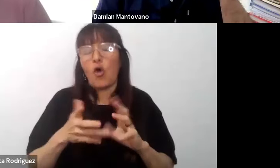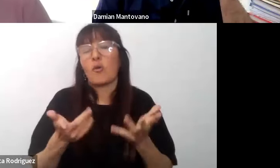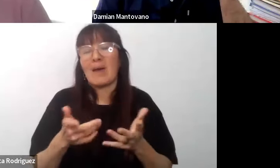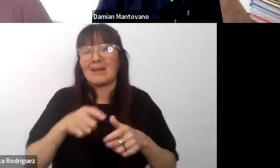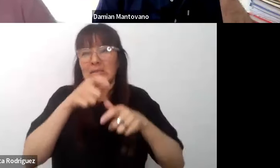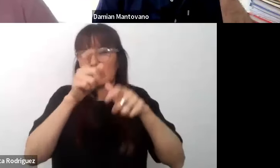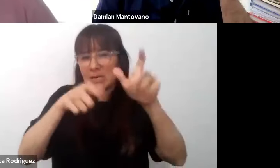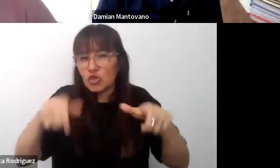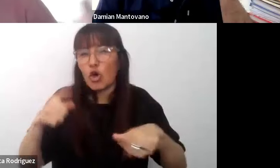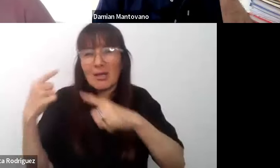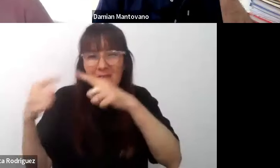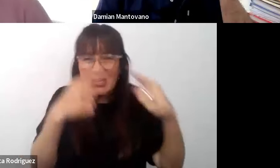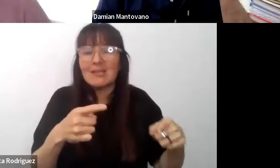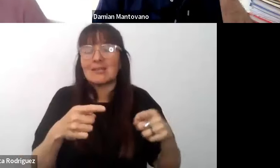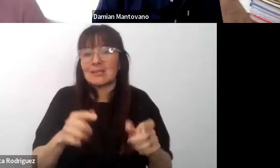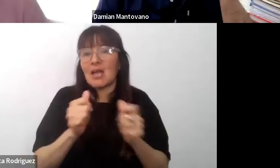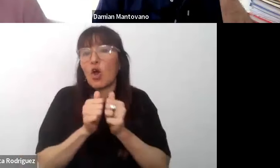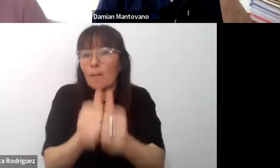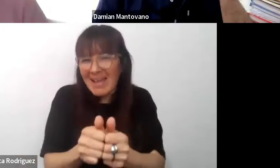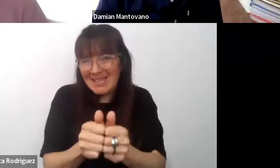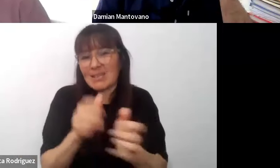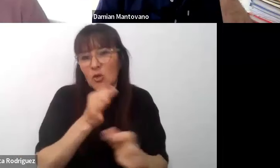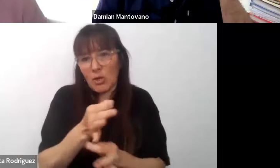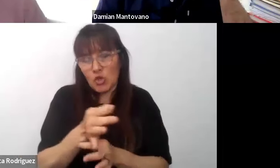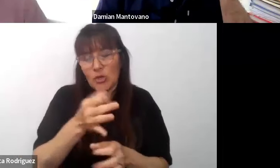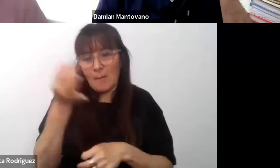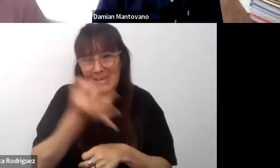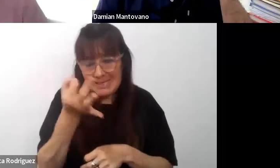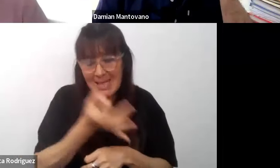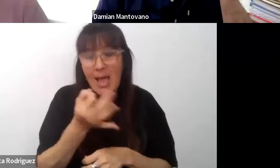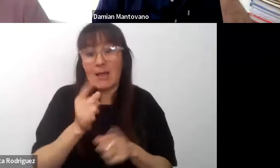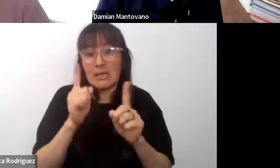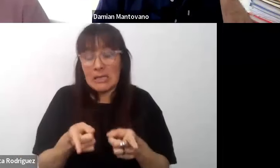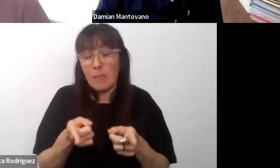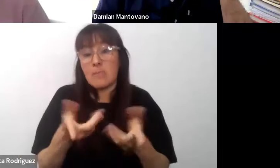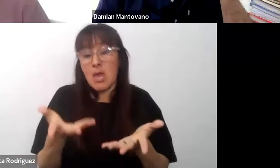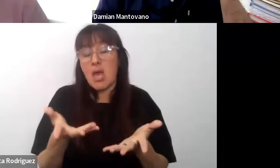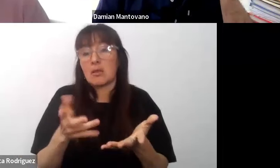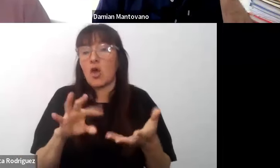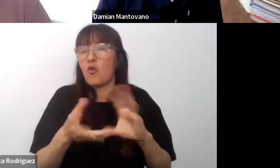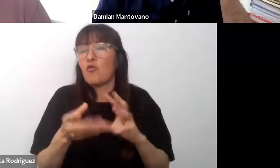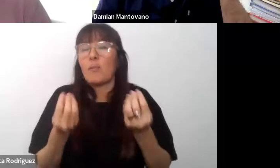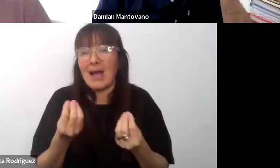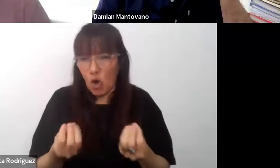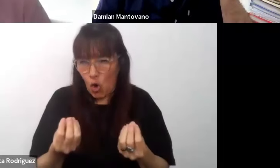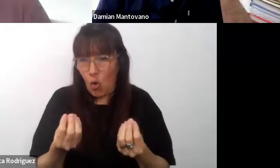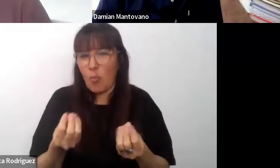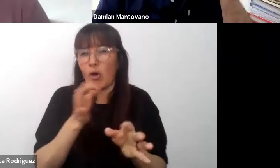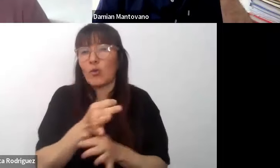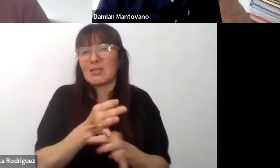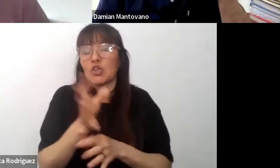educación especial y todo lo que pasa en una escolarización llamada inclusiva